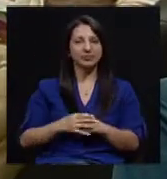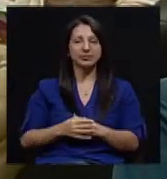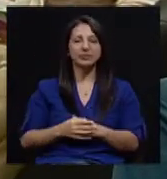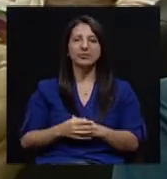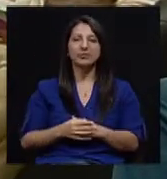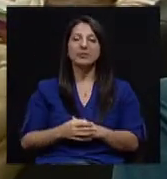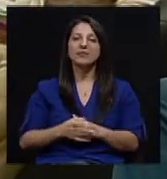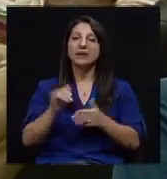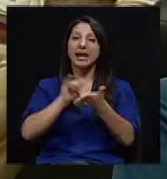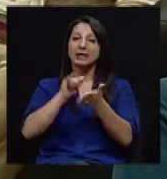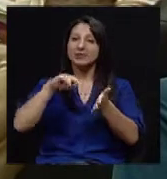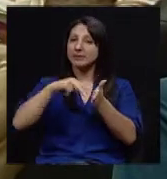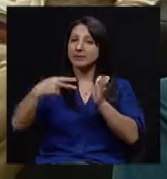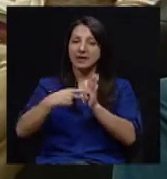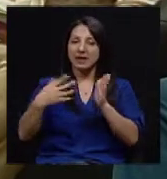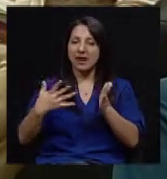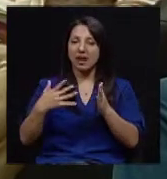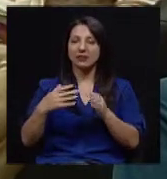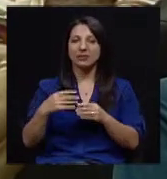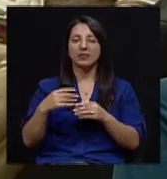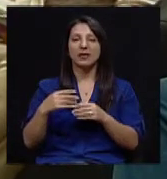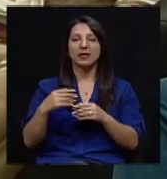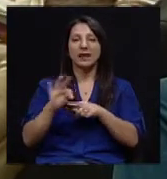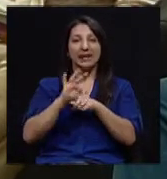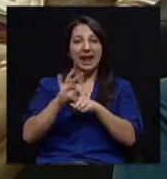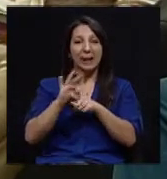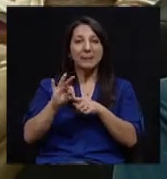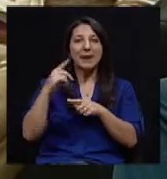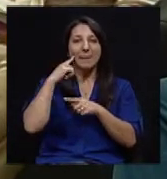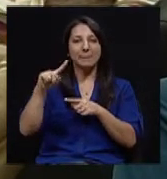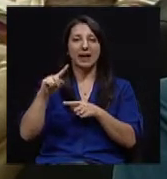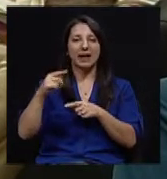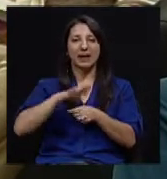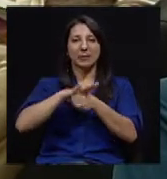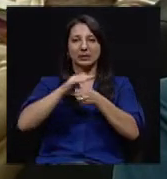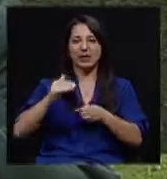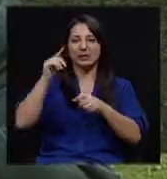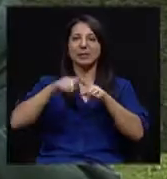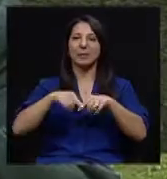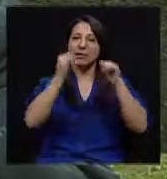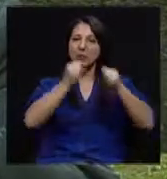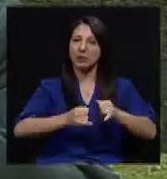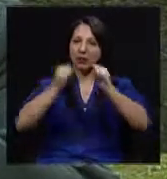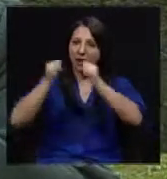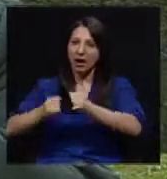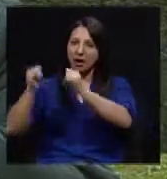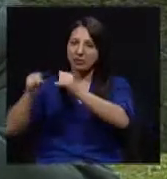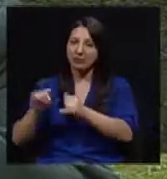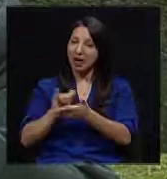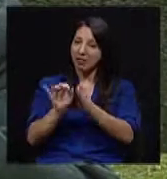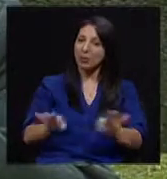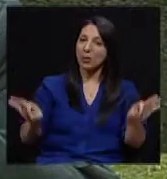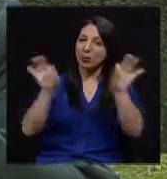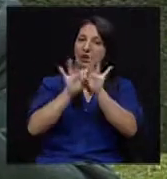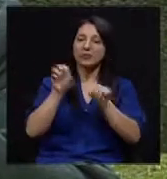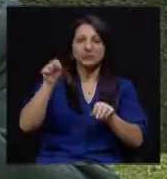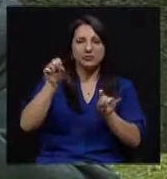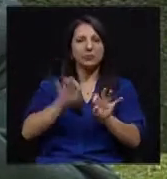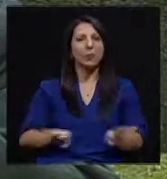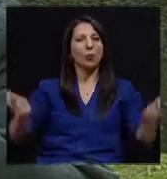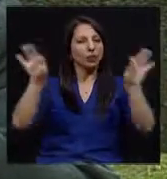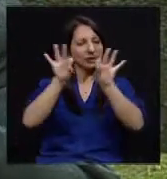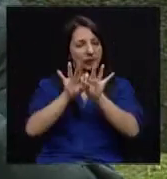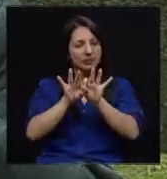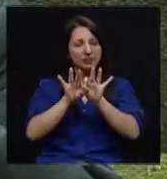Eso significa que la terapia en la hipertensión arterial se individualiza. Eso es importante. Eso es muy importante. Eso es muy, muy